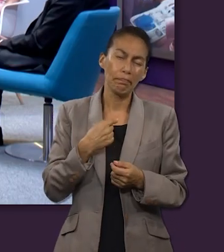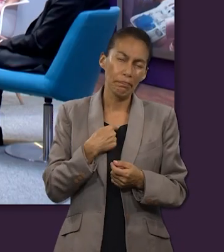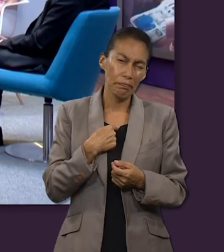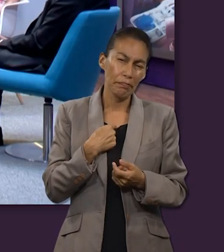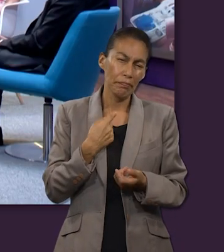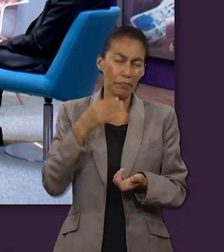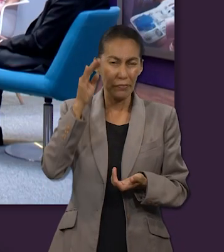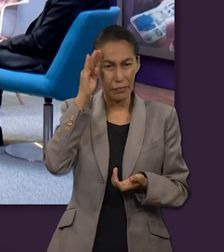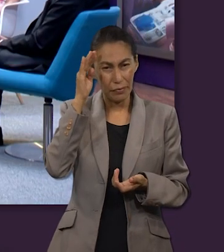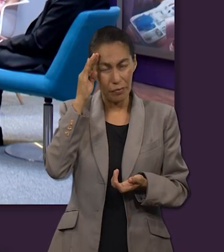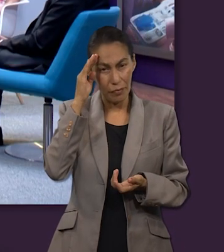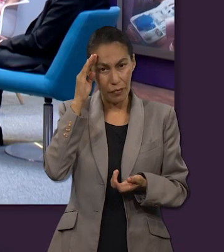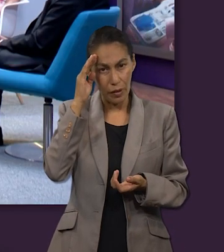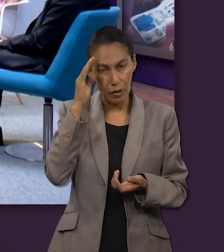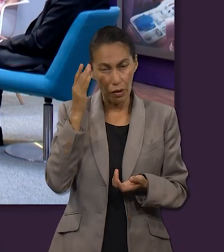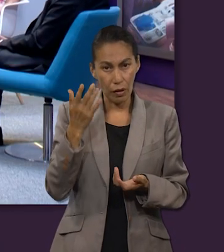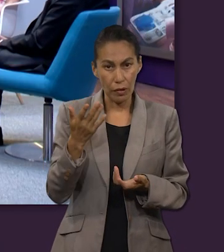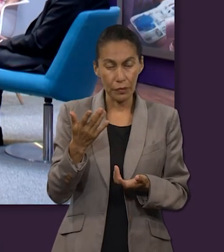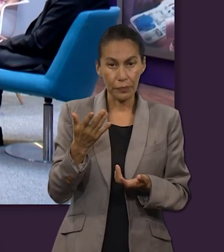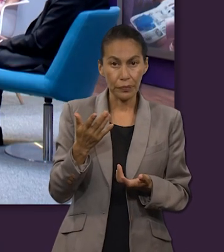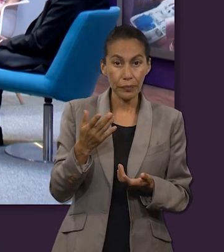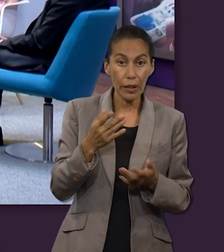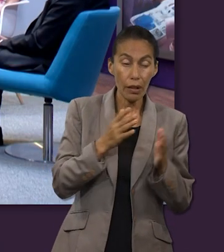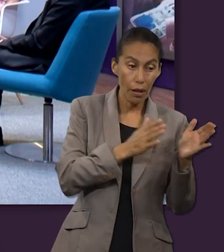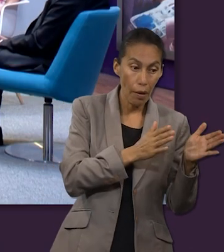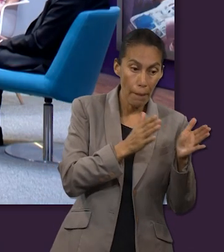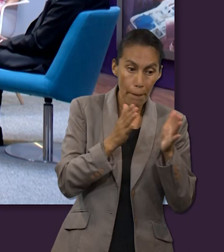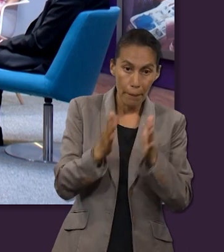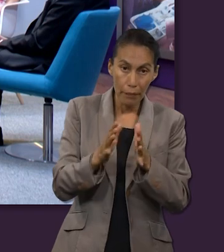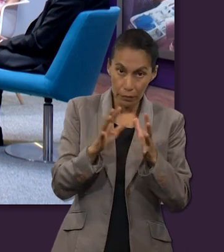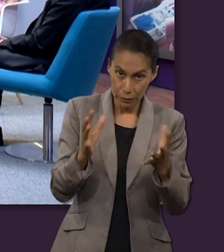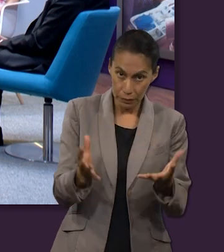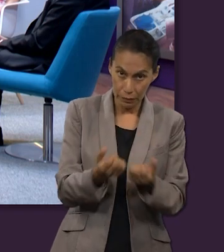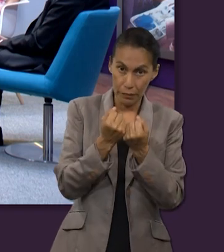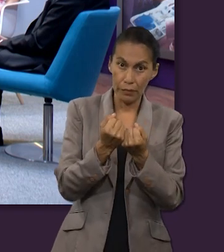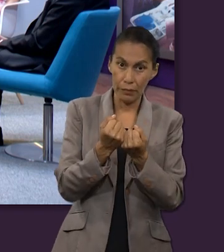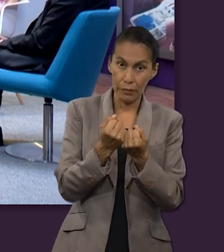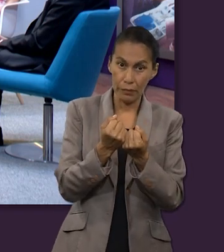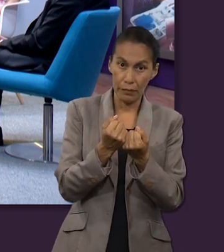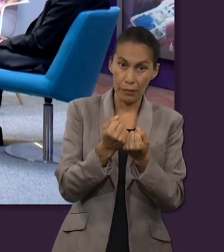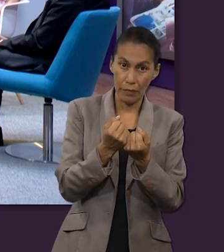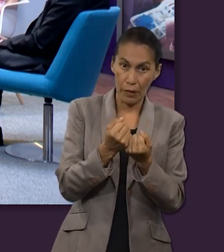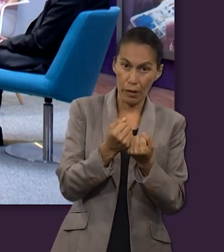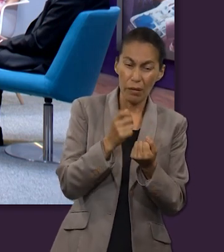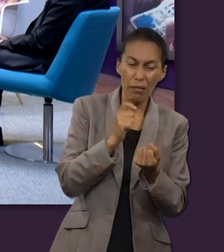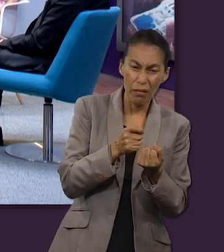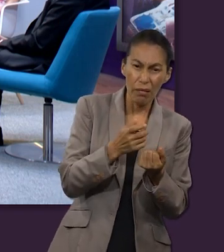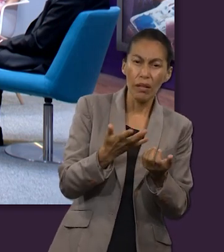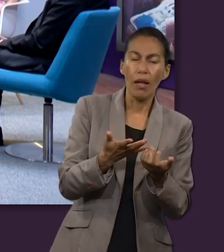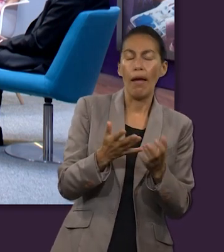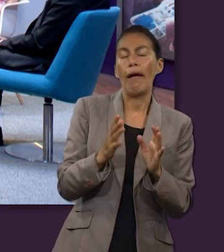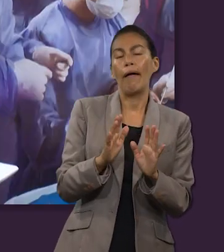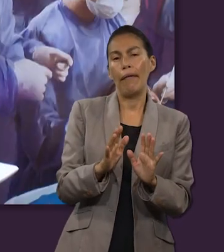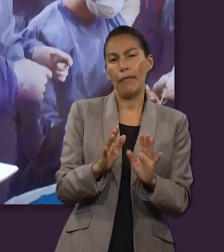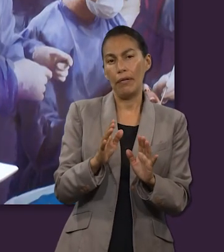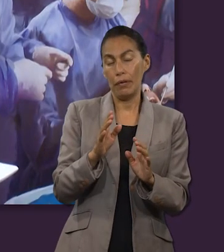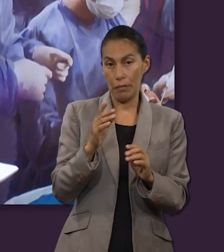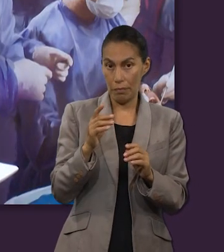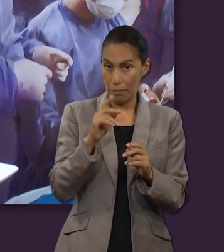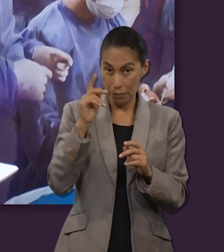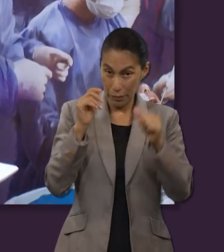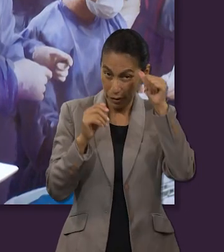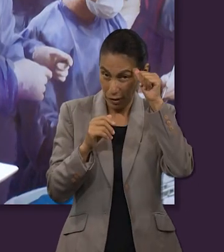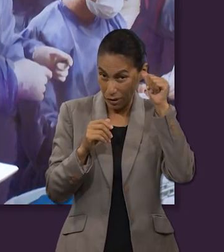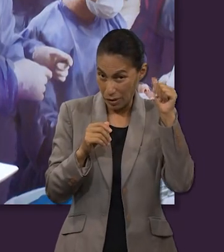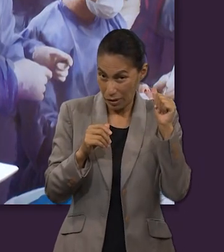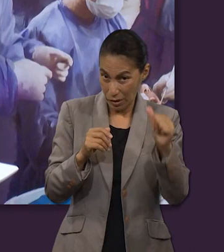esto nos da la idea de que lo que nosotros conocemos actualmente como el plan de salvación. Y el plan de salvación no es otra